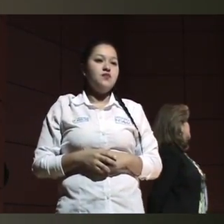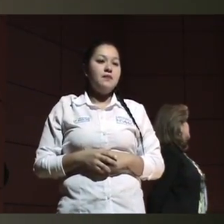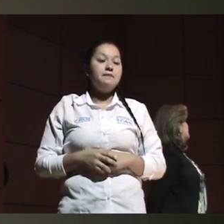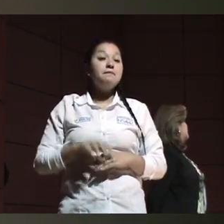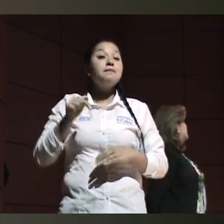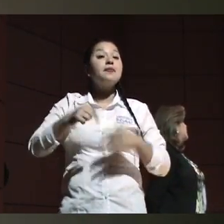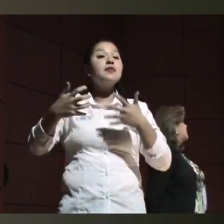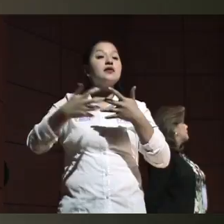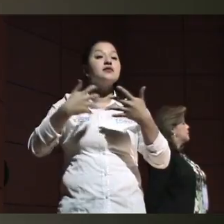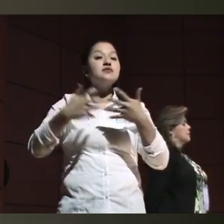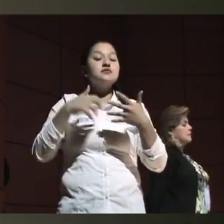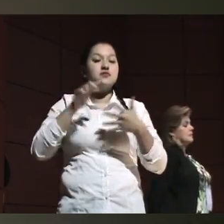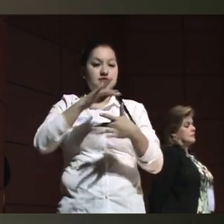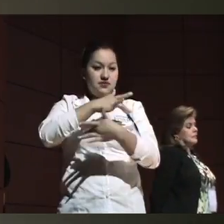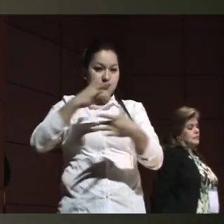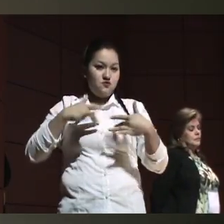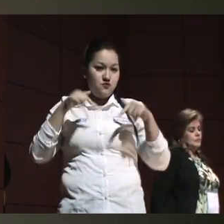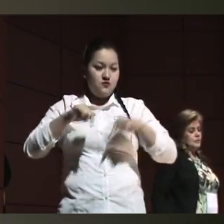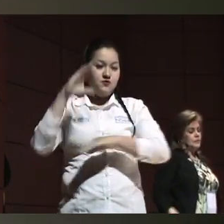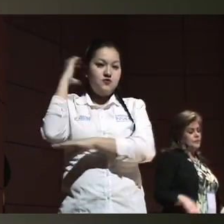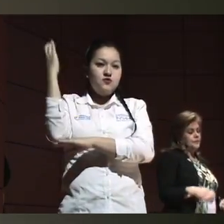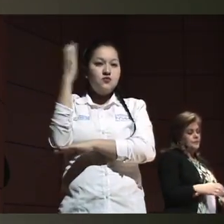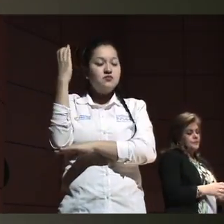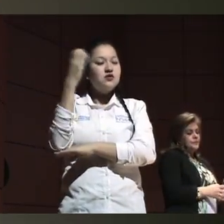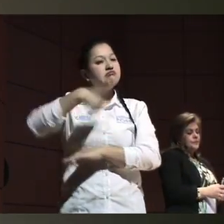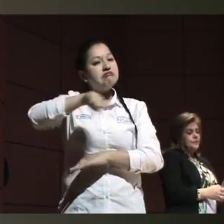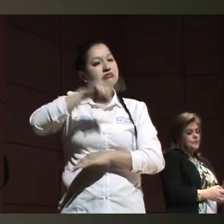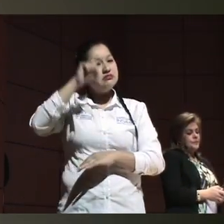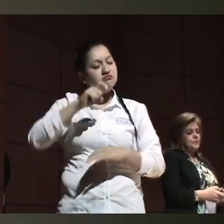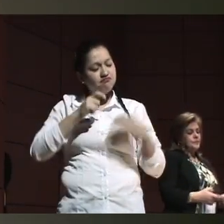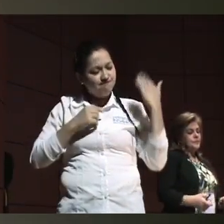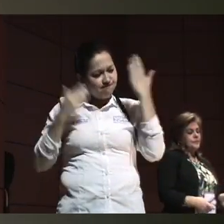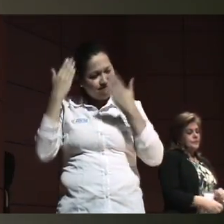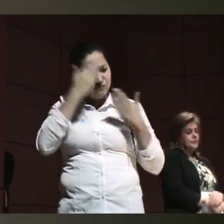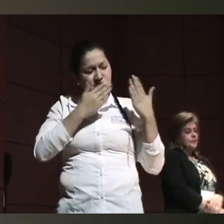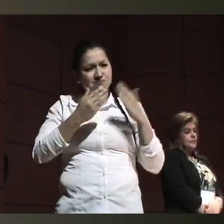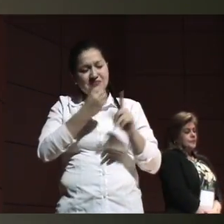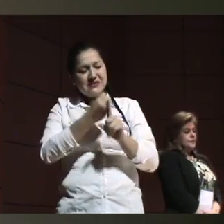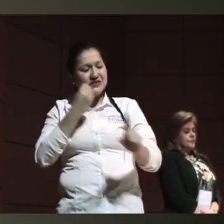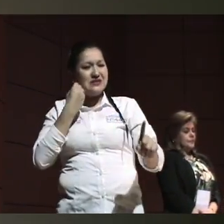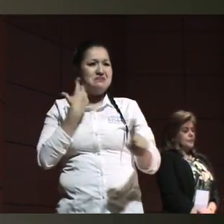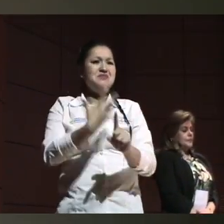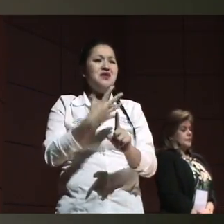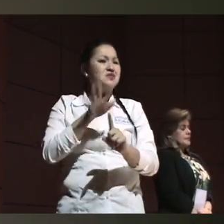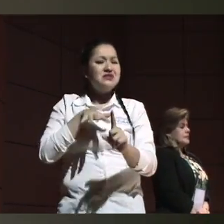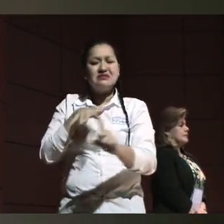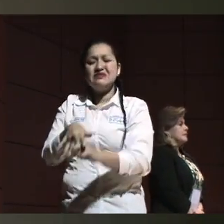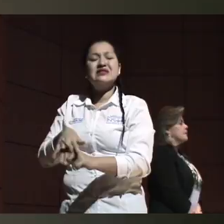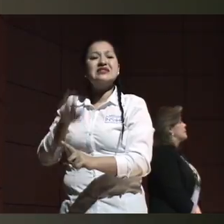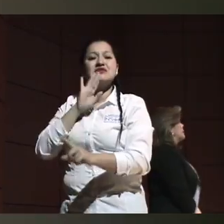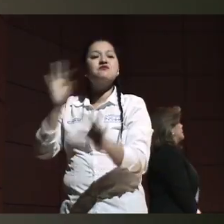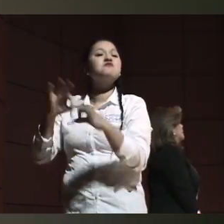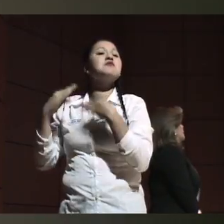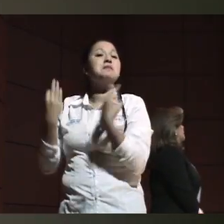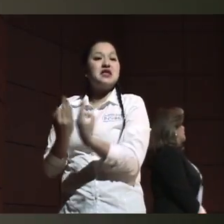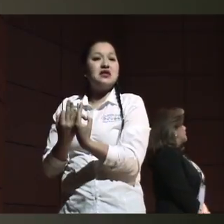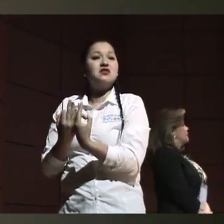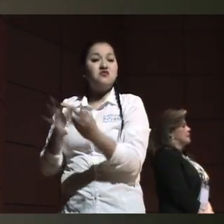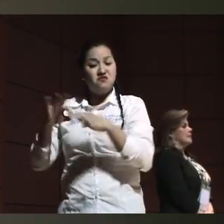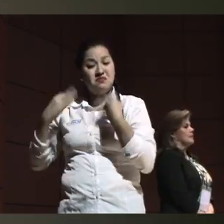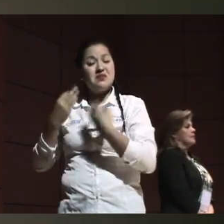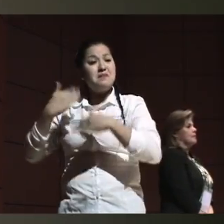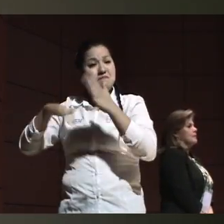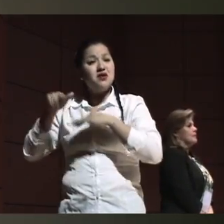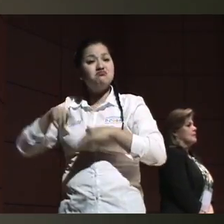Este sistema de salud hay que mirar en la experiencia este impacto que tienen las familias. Realmente las familias asumen la